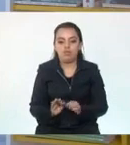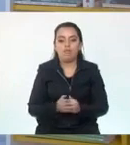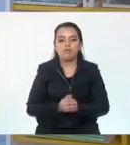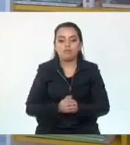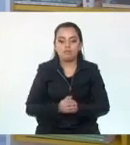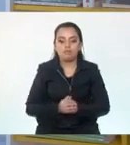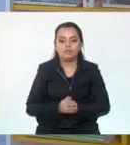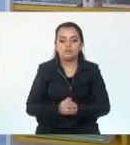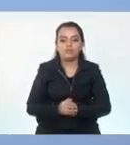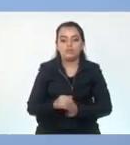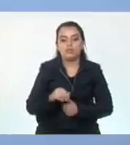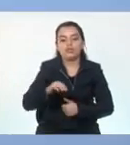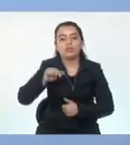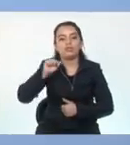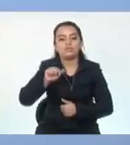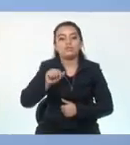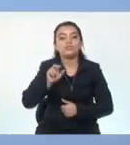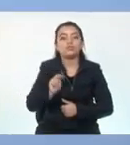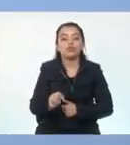parte superior.